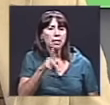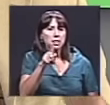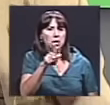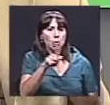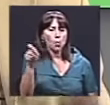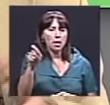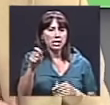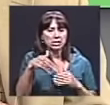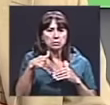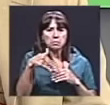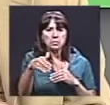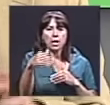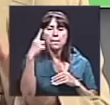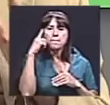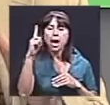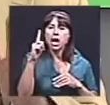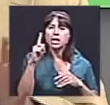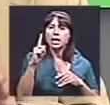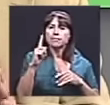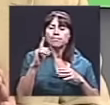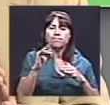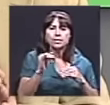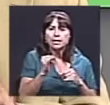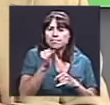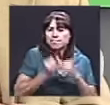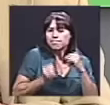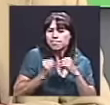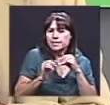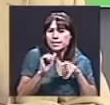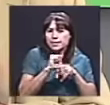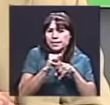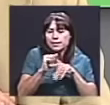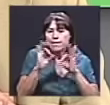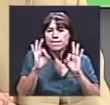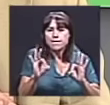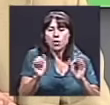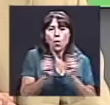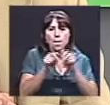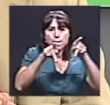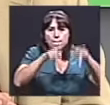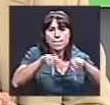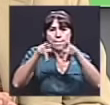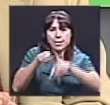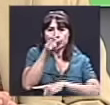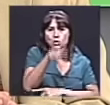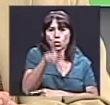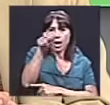afinar personajes, que es básicamente en lo que estamos centrados ahora.